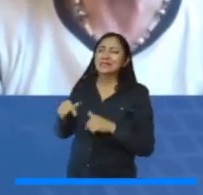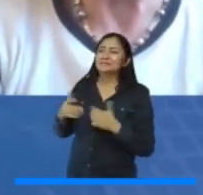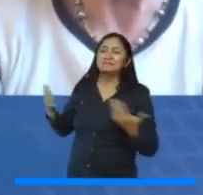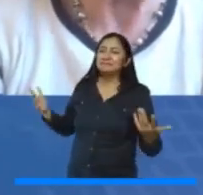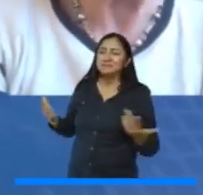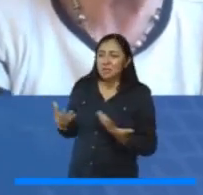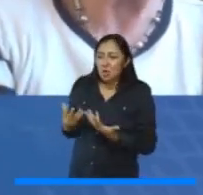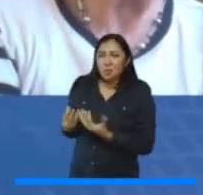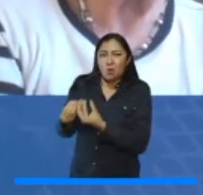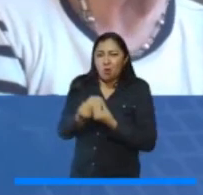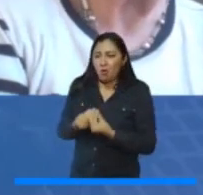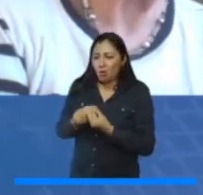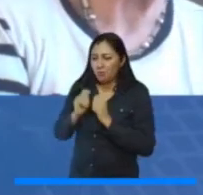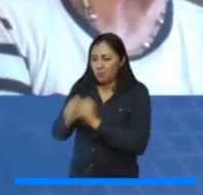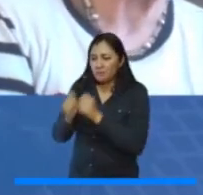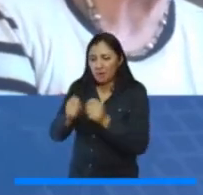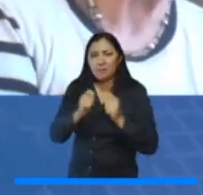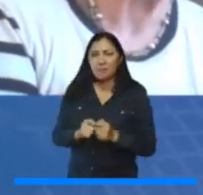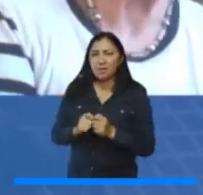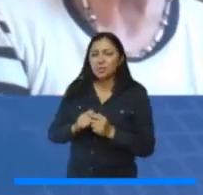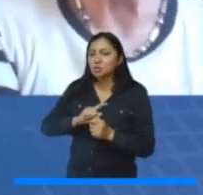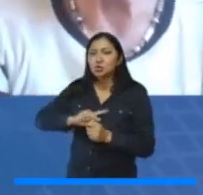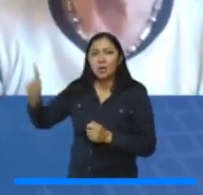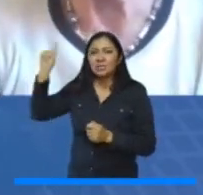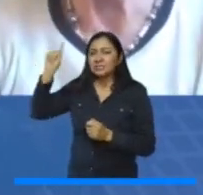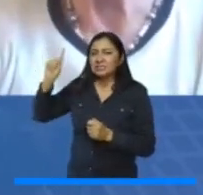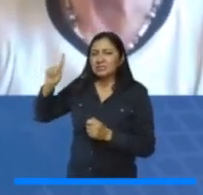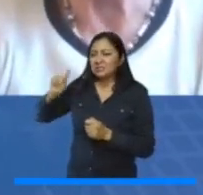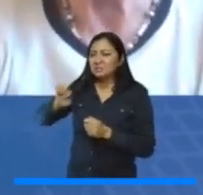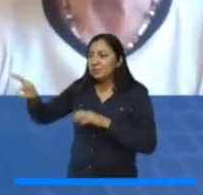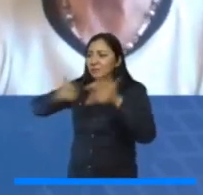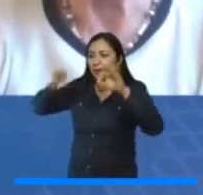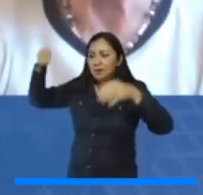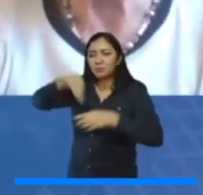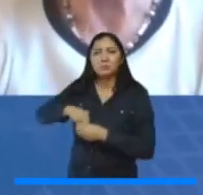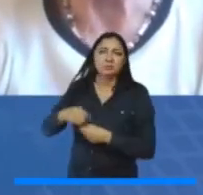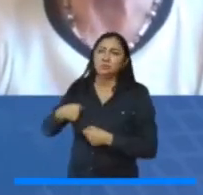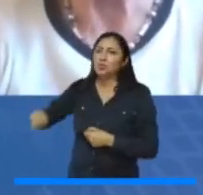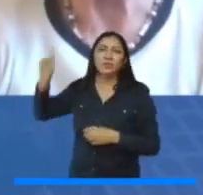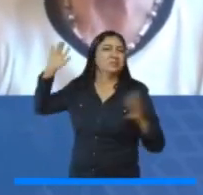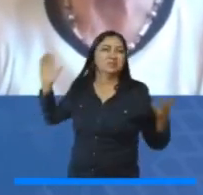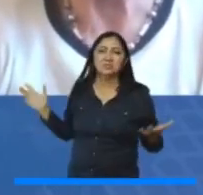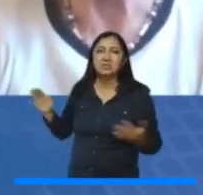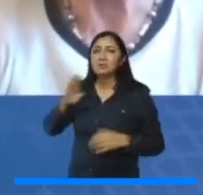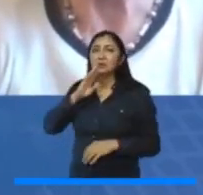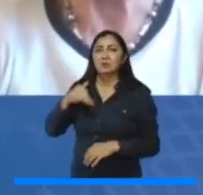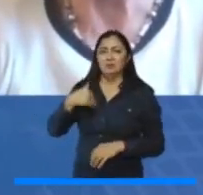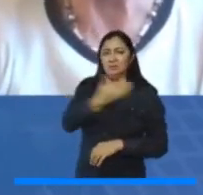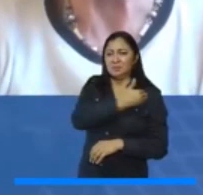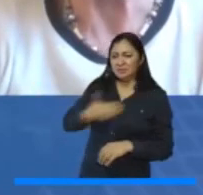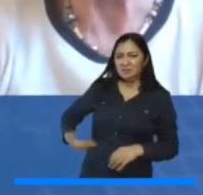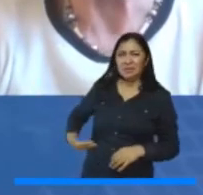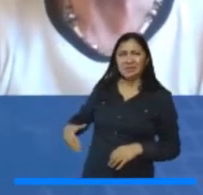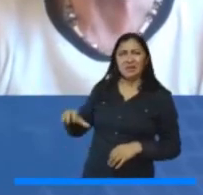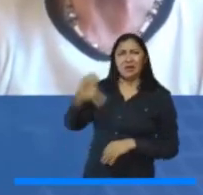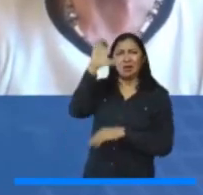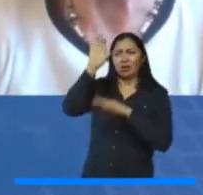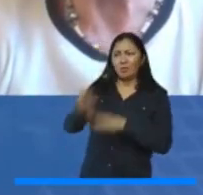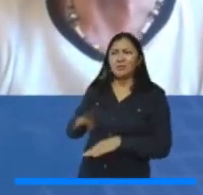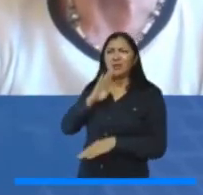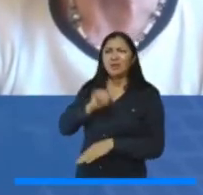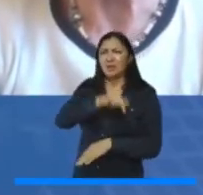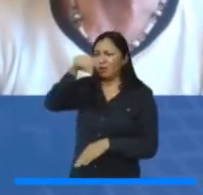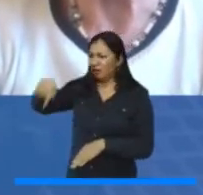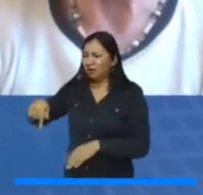del consejo superior que no hacen parte de los actores de la comunidad universitaria. Me refiero a quien representa al presidente de la república. Por lo general, quien representa al presidente de la